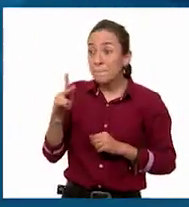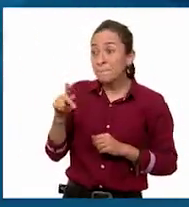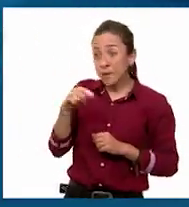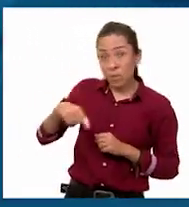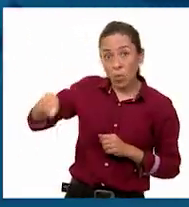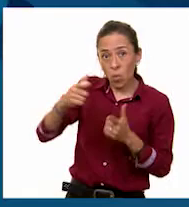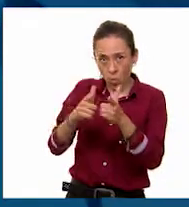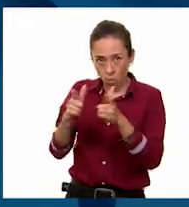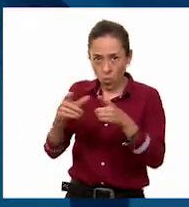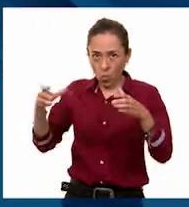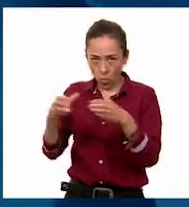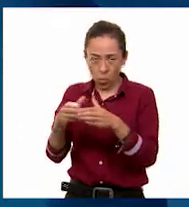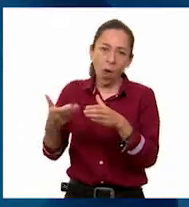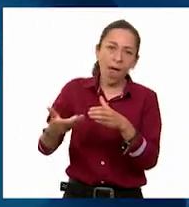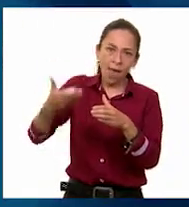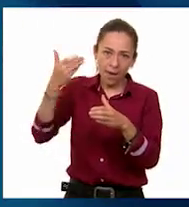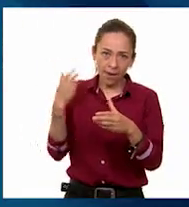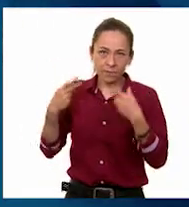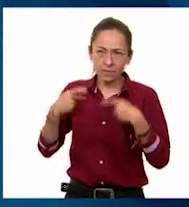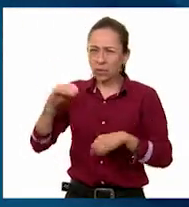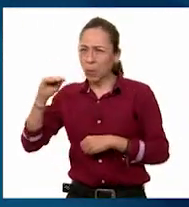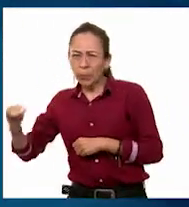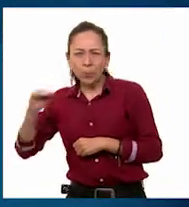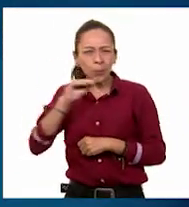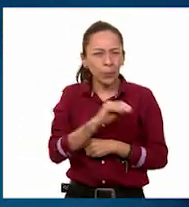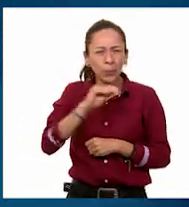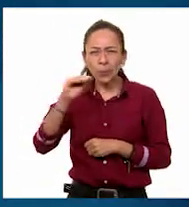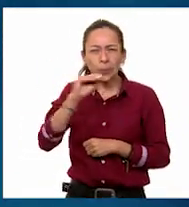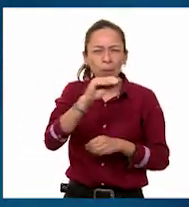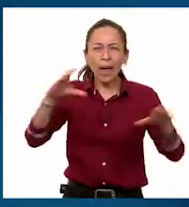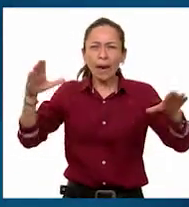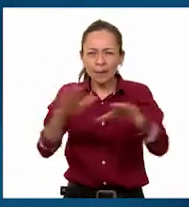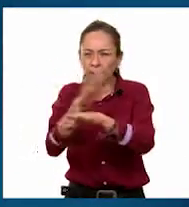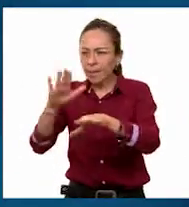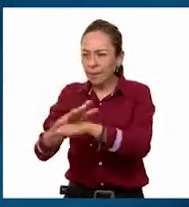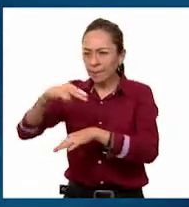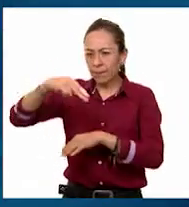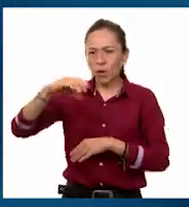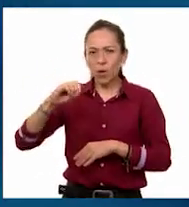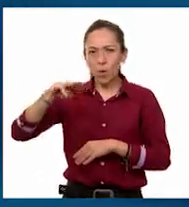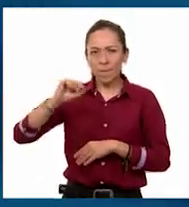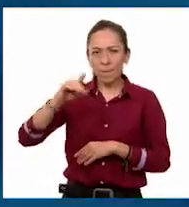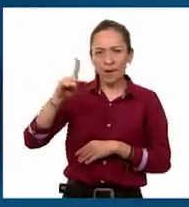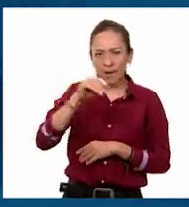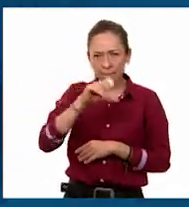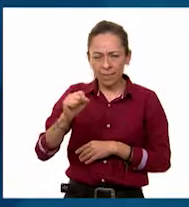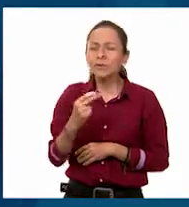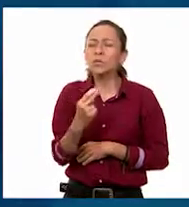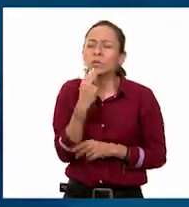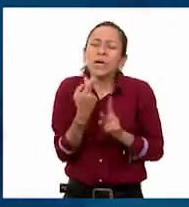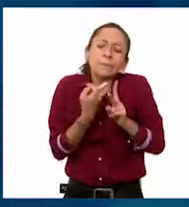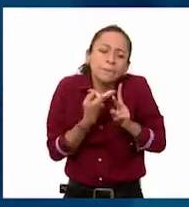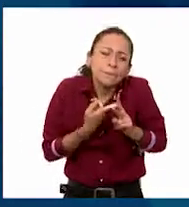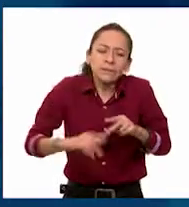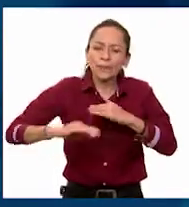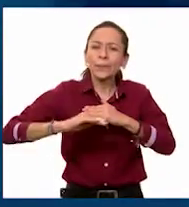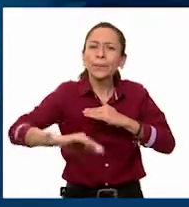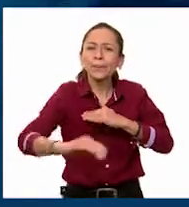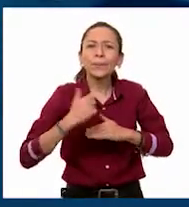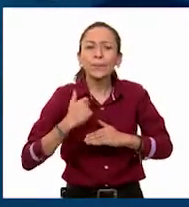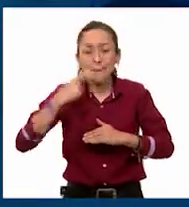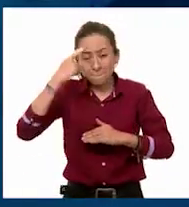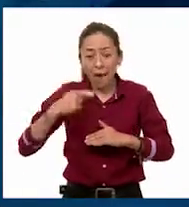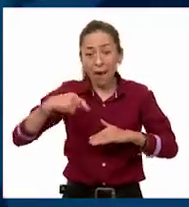utilizar alfombras como para sobrevivir, ¿no? Para que les cubra el suelo, de frío y de todo.